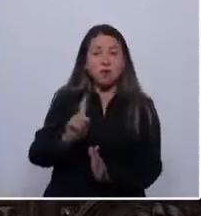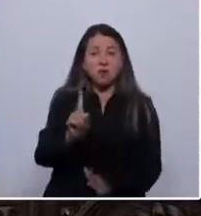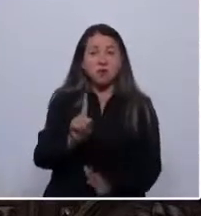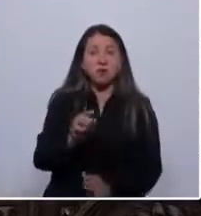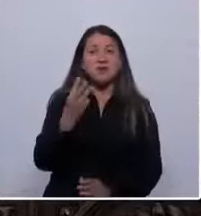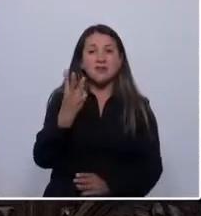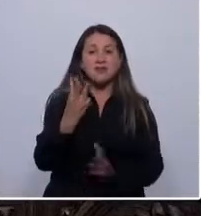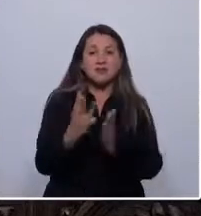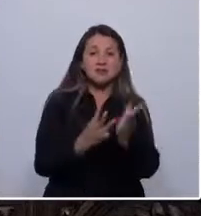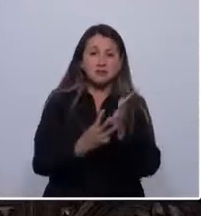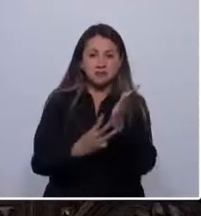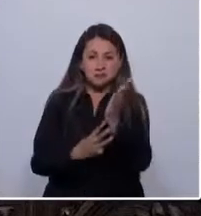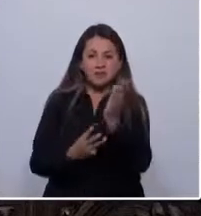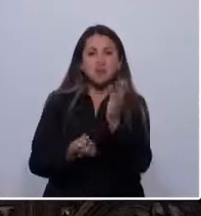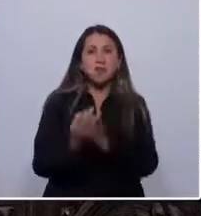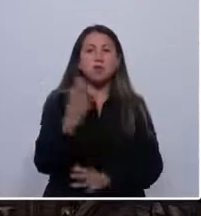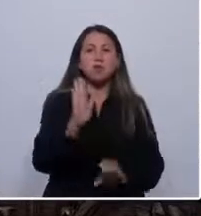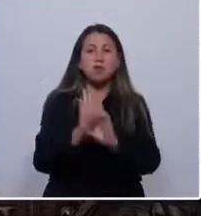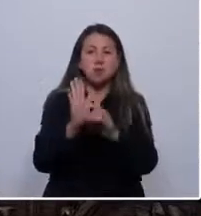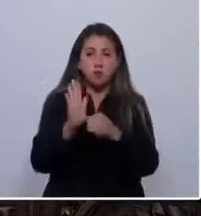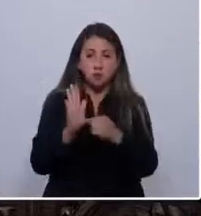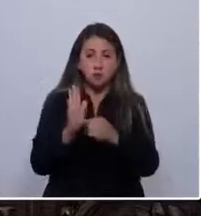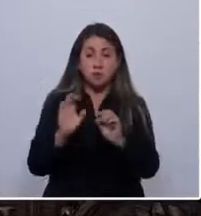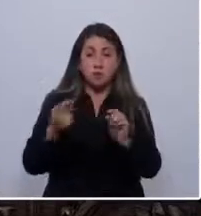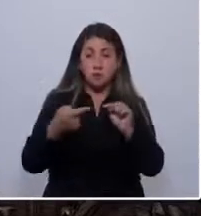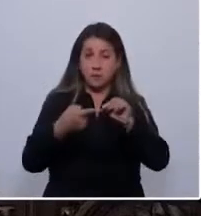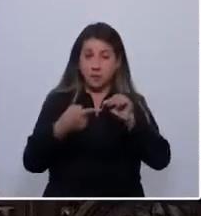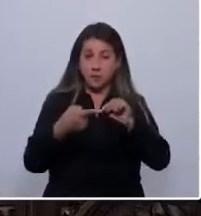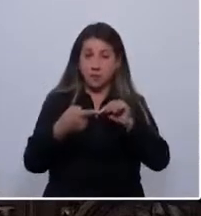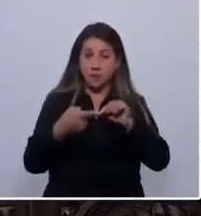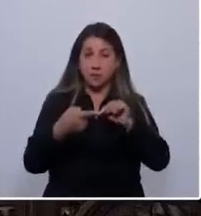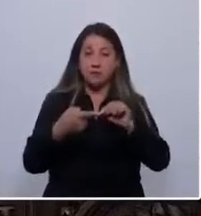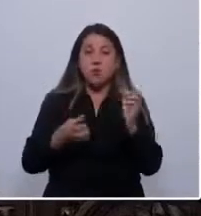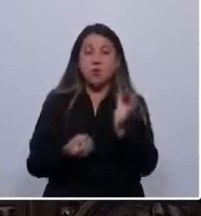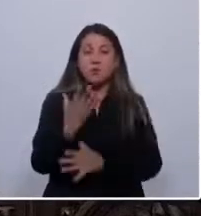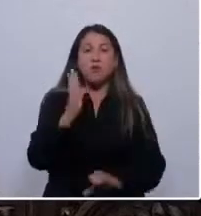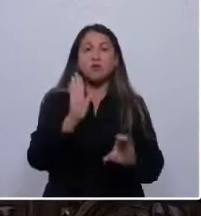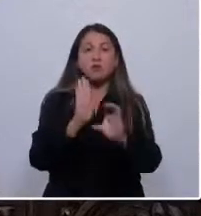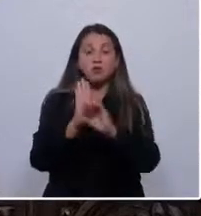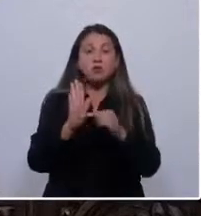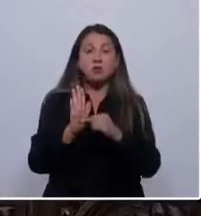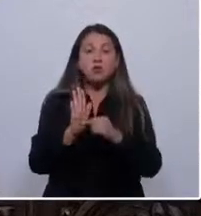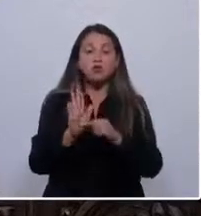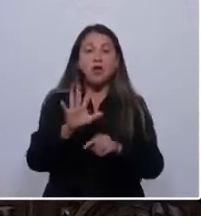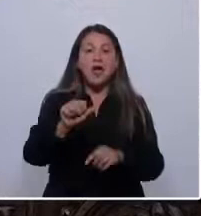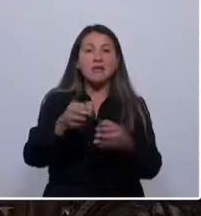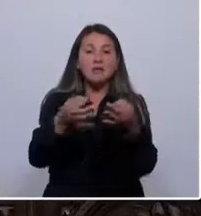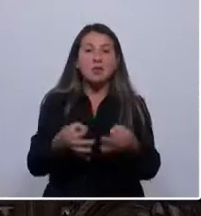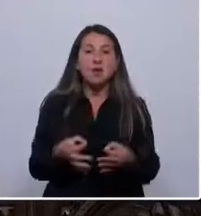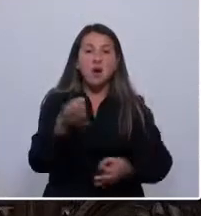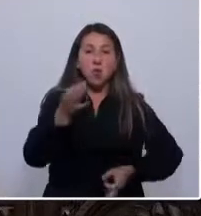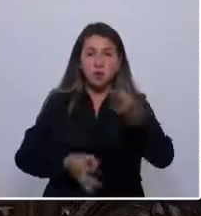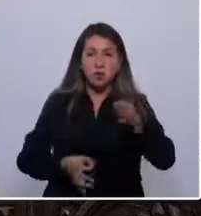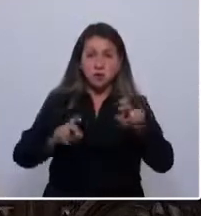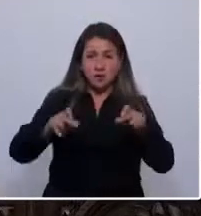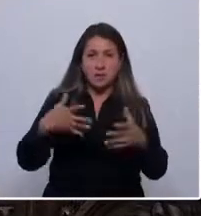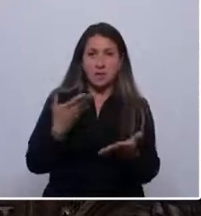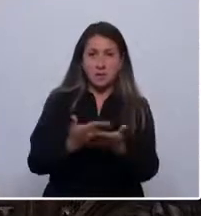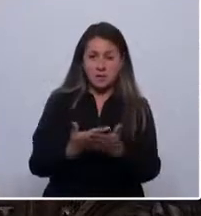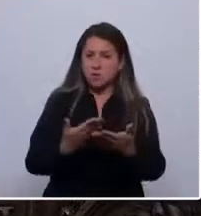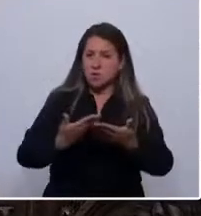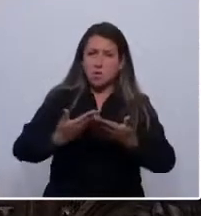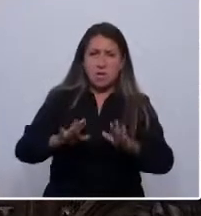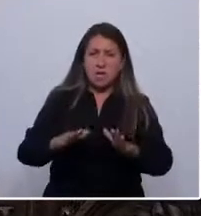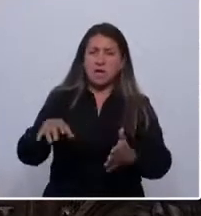lineamientos para la nueva constitución. Primero, la nueva constitución debe asegurar justicia y paz. En cualquier